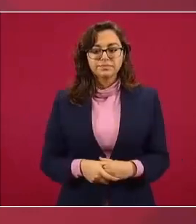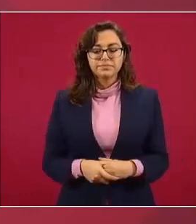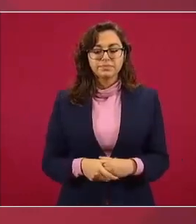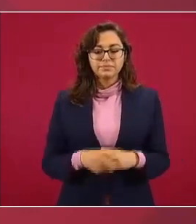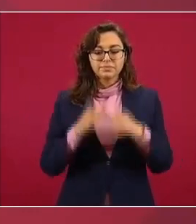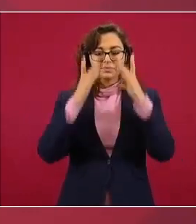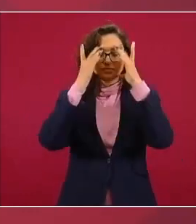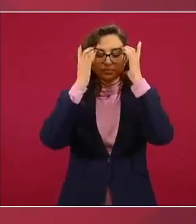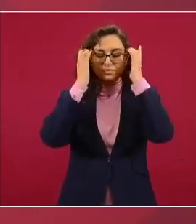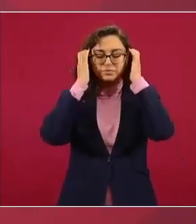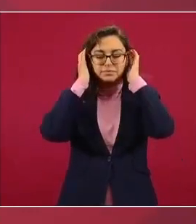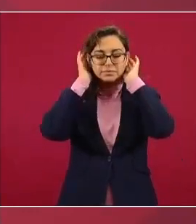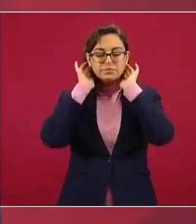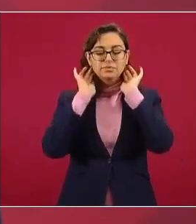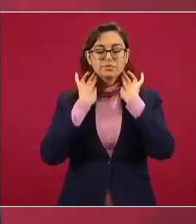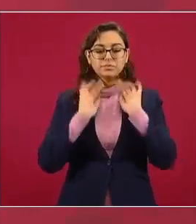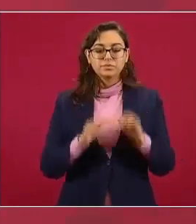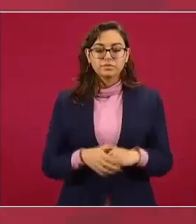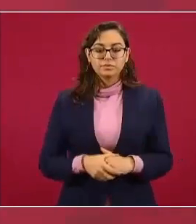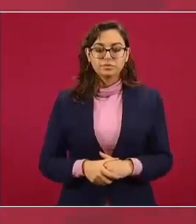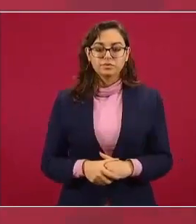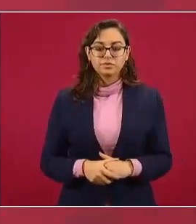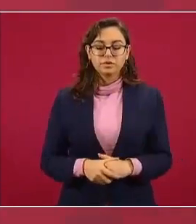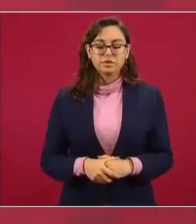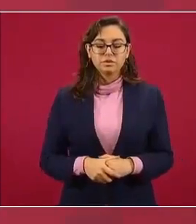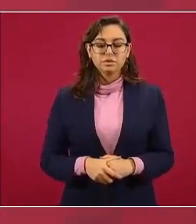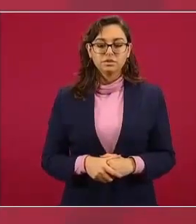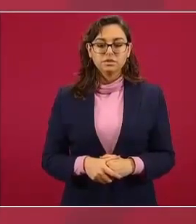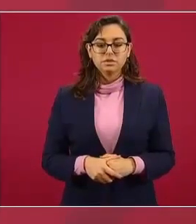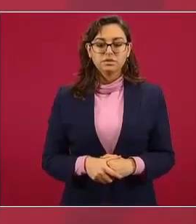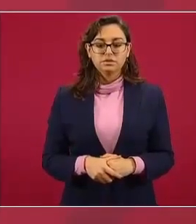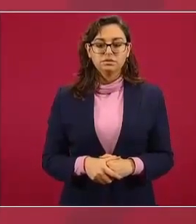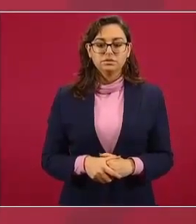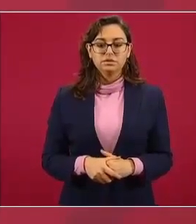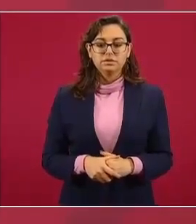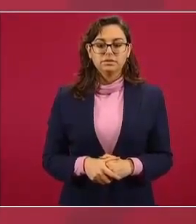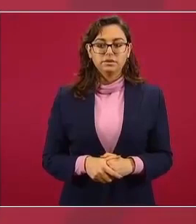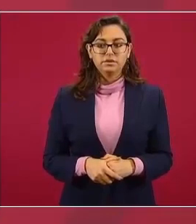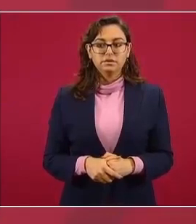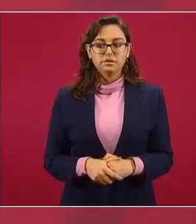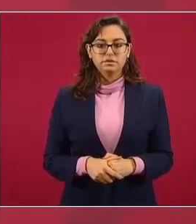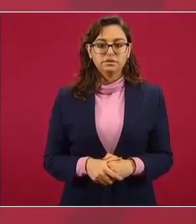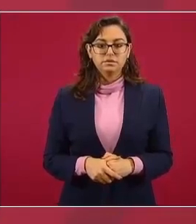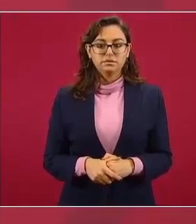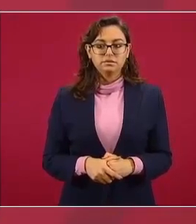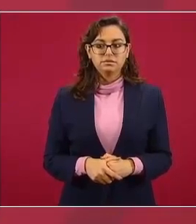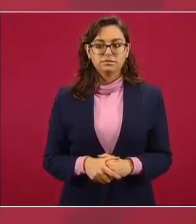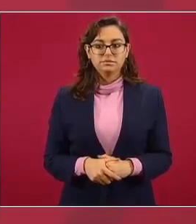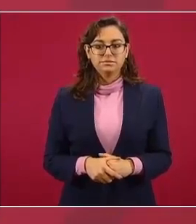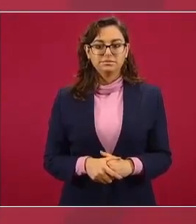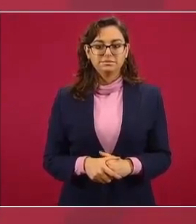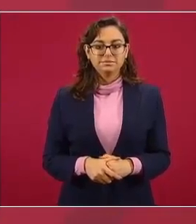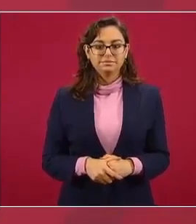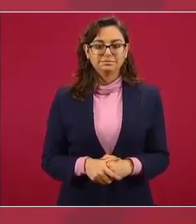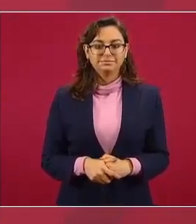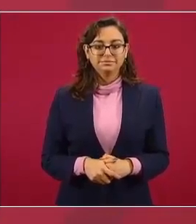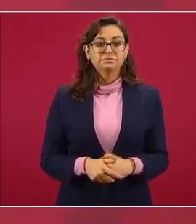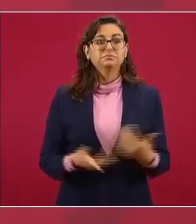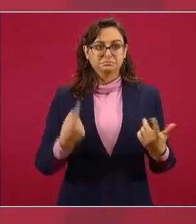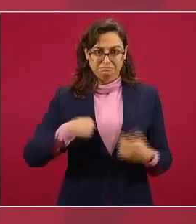entonces y sabemos respetar